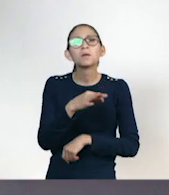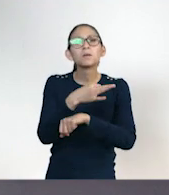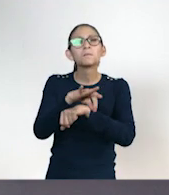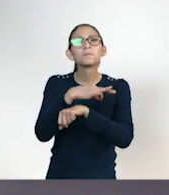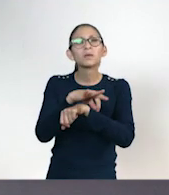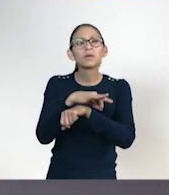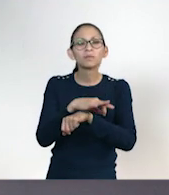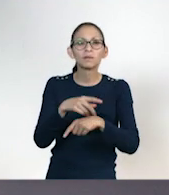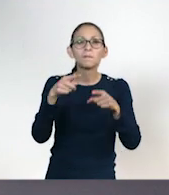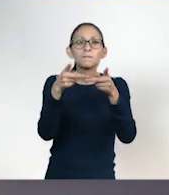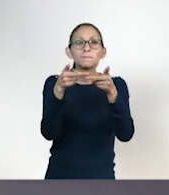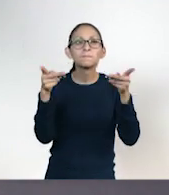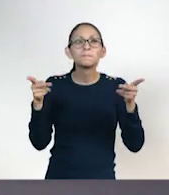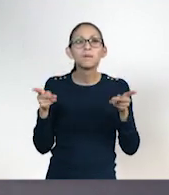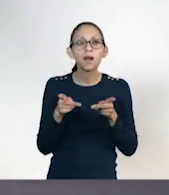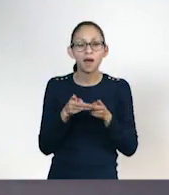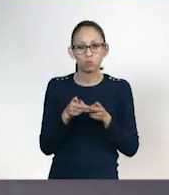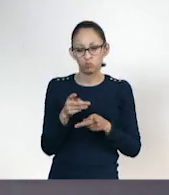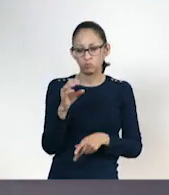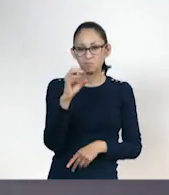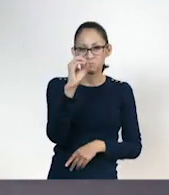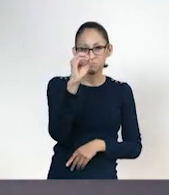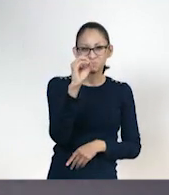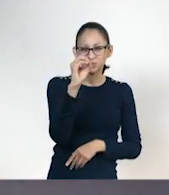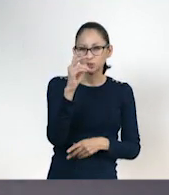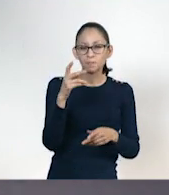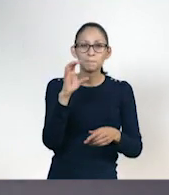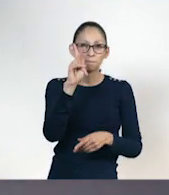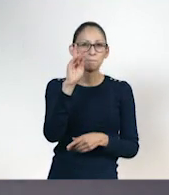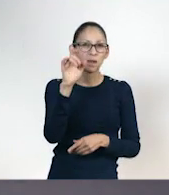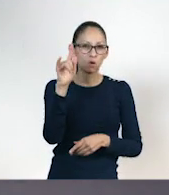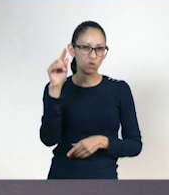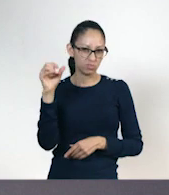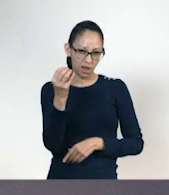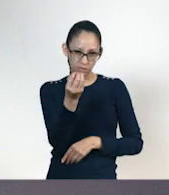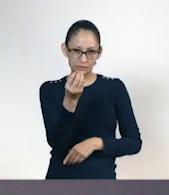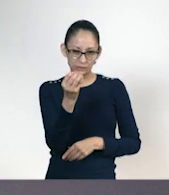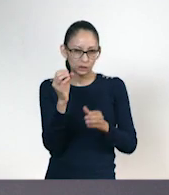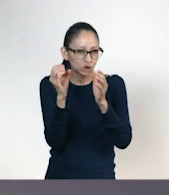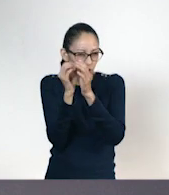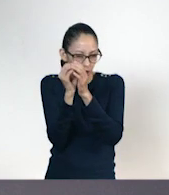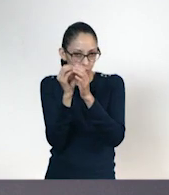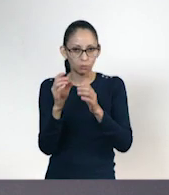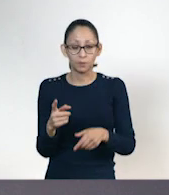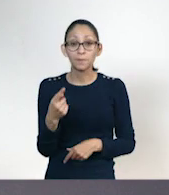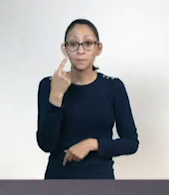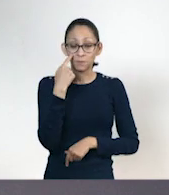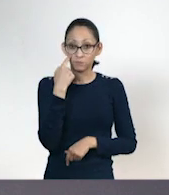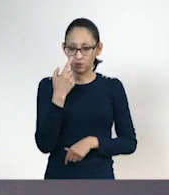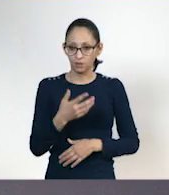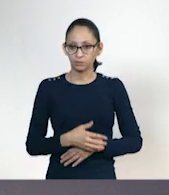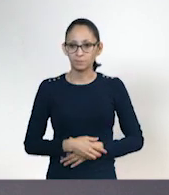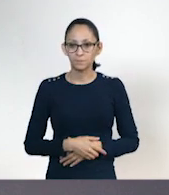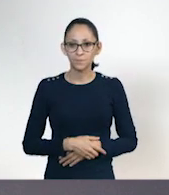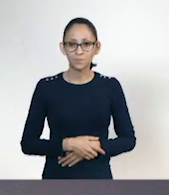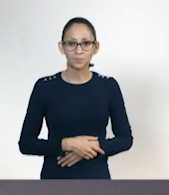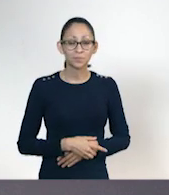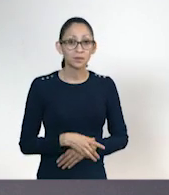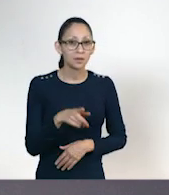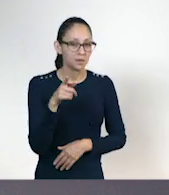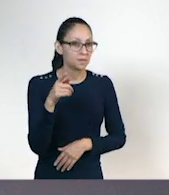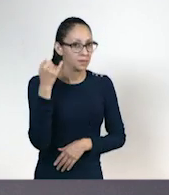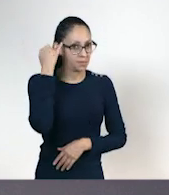pequeñas. Pero antes de comenzar, vamos a familiarizarnos con nuestros materiales. ¿Te parece si primero